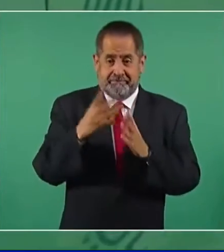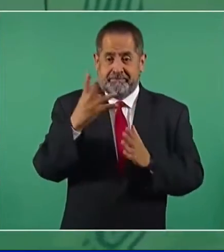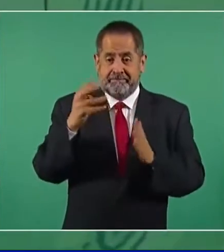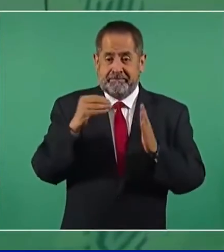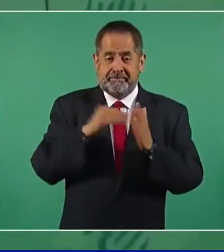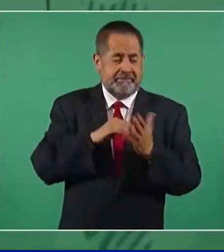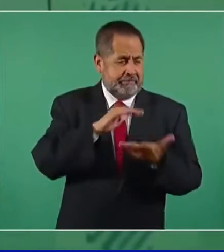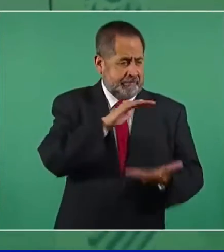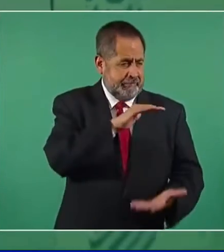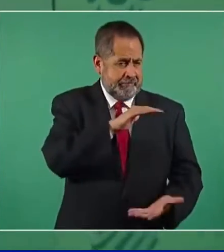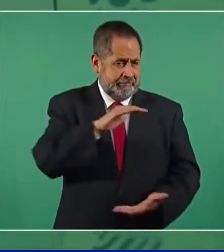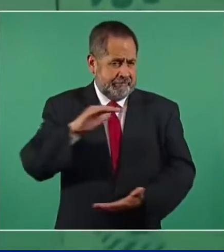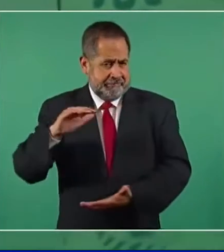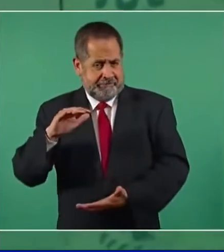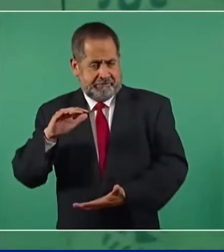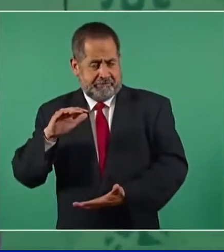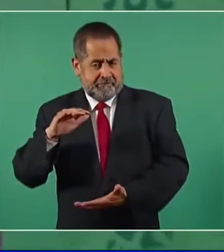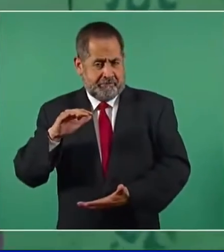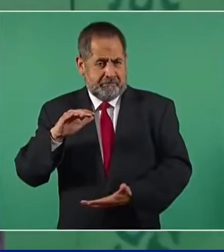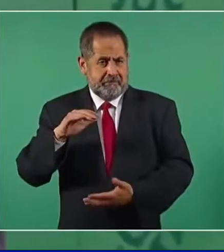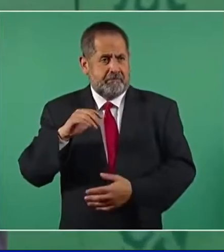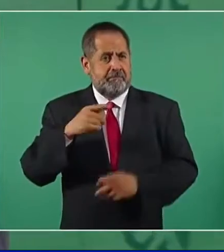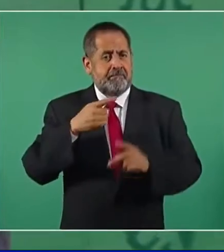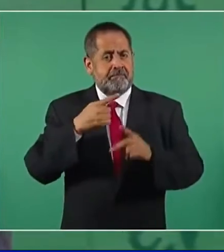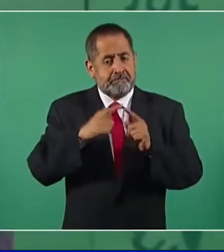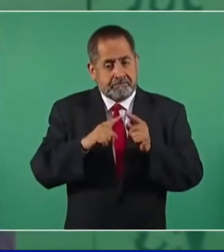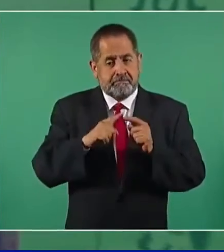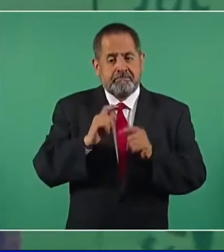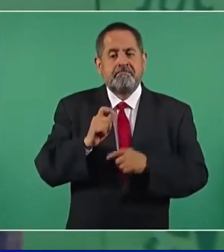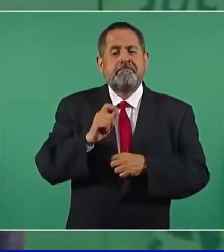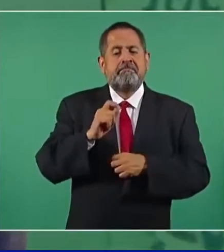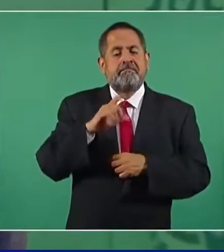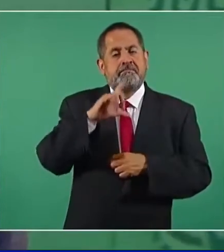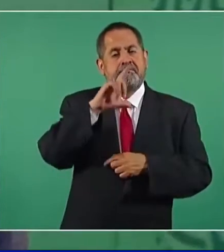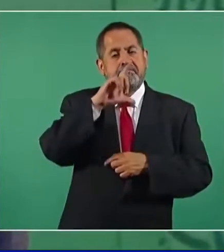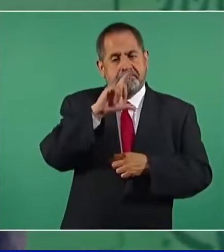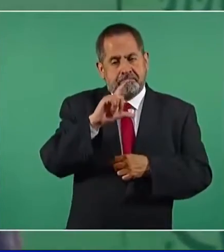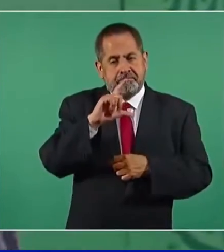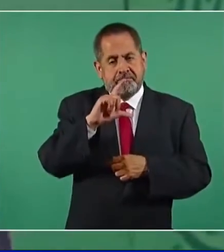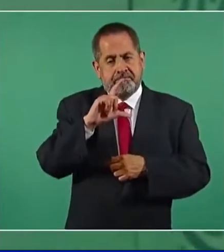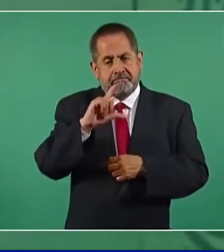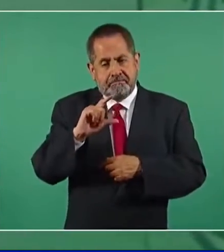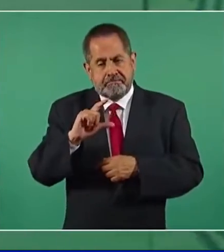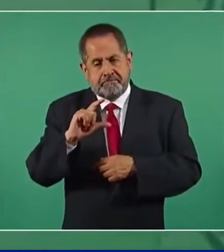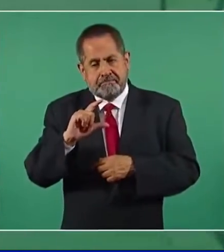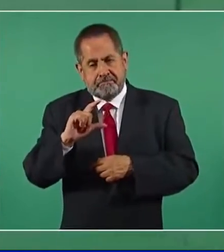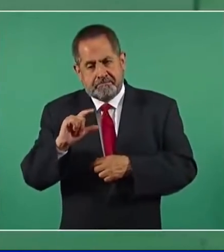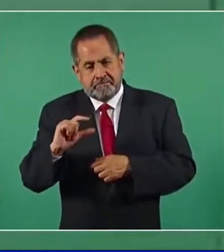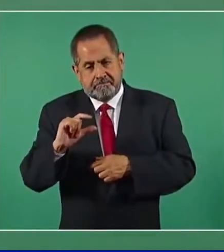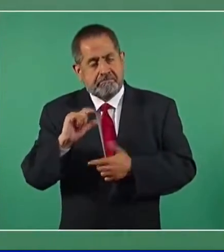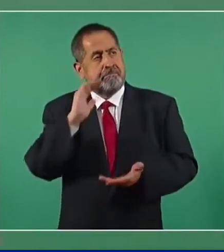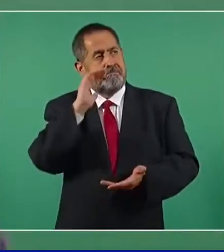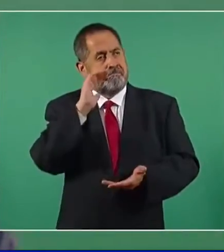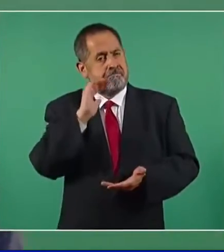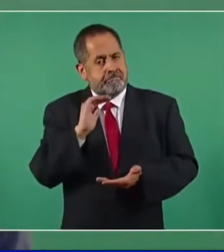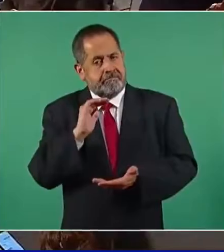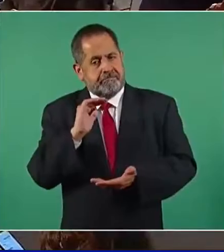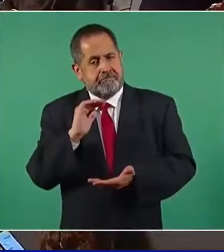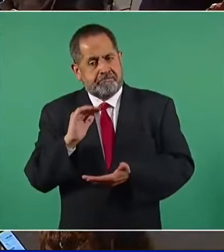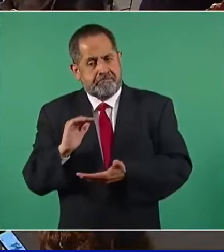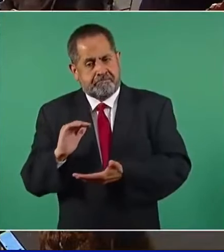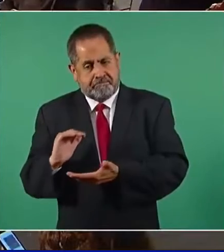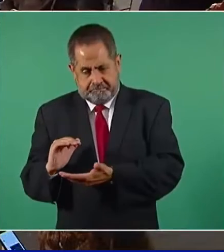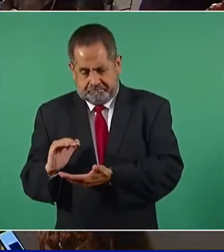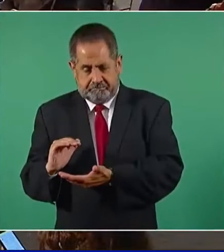mil barriles, empezamos a caer y nosotros agarramos en un